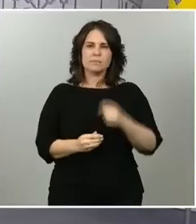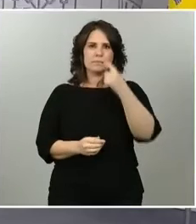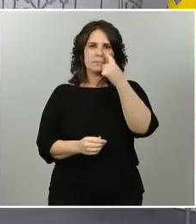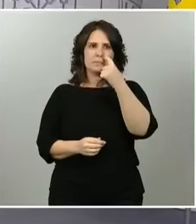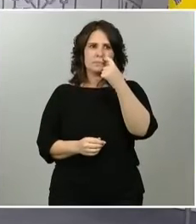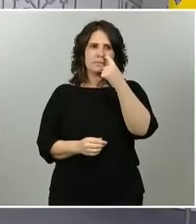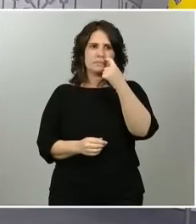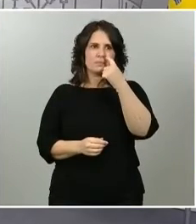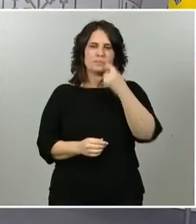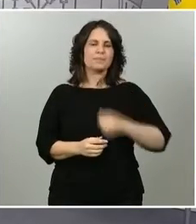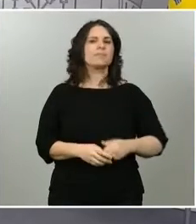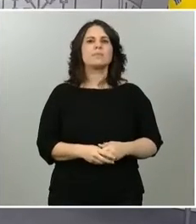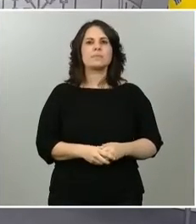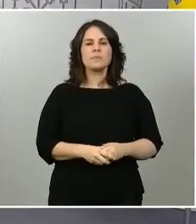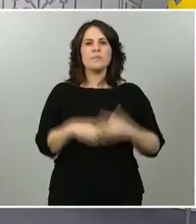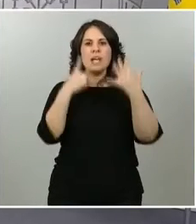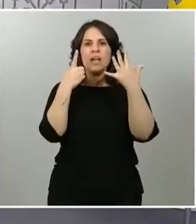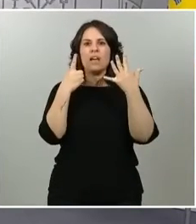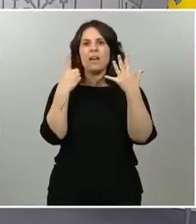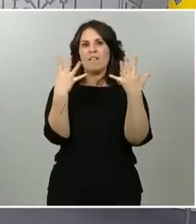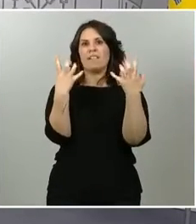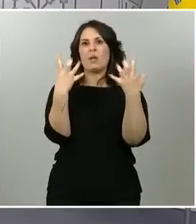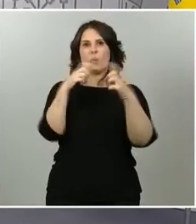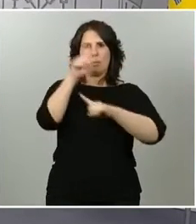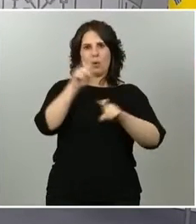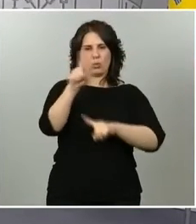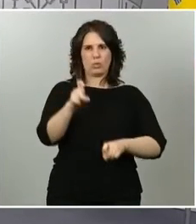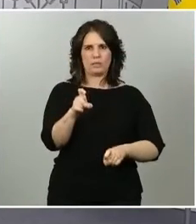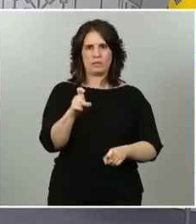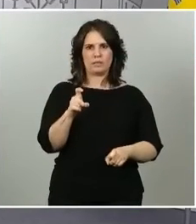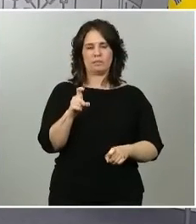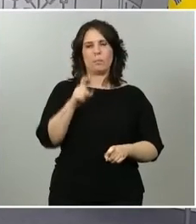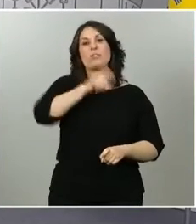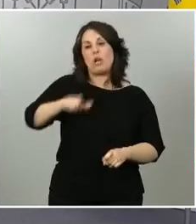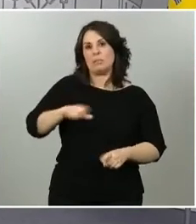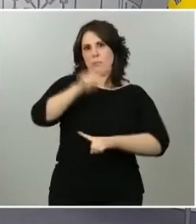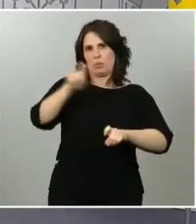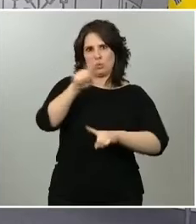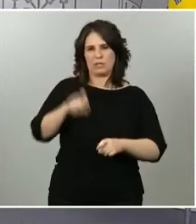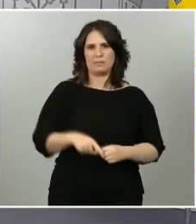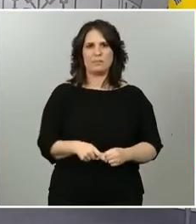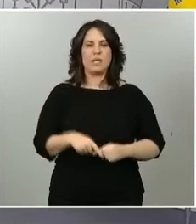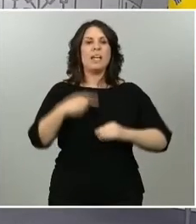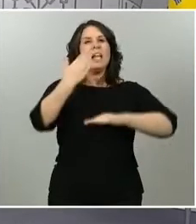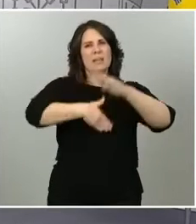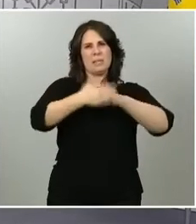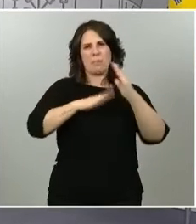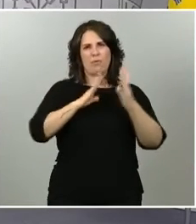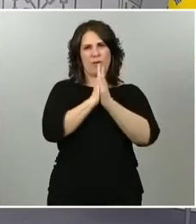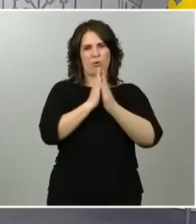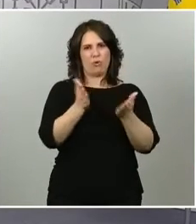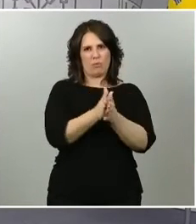Nueve turnos de palabra por delante. Insistimos, por favor, compañeros, en el número de preguntas. Toma ahora la palabra Maldita. Adelante.